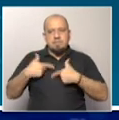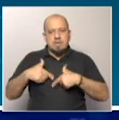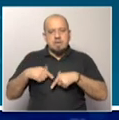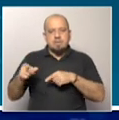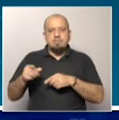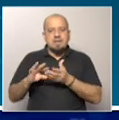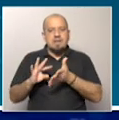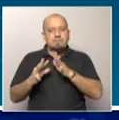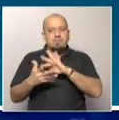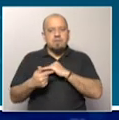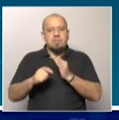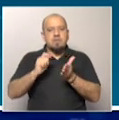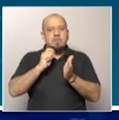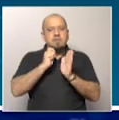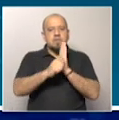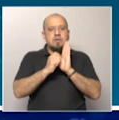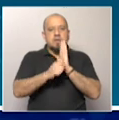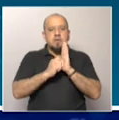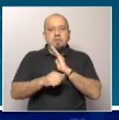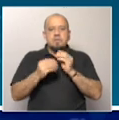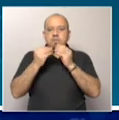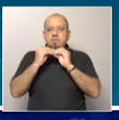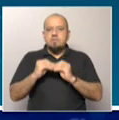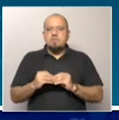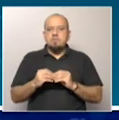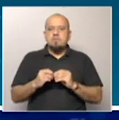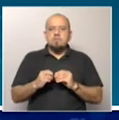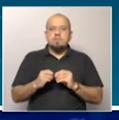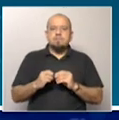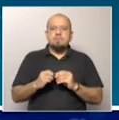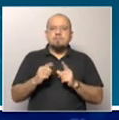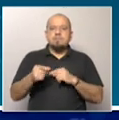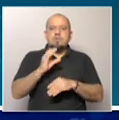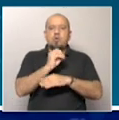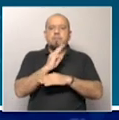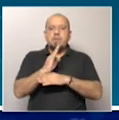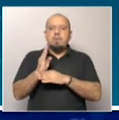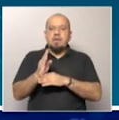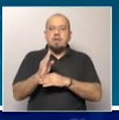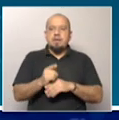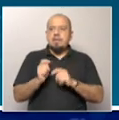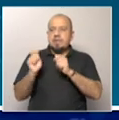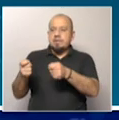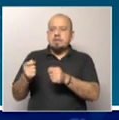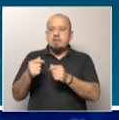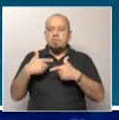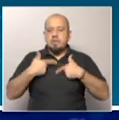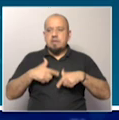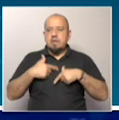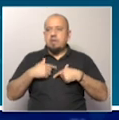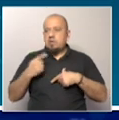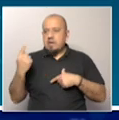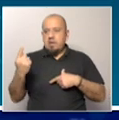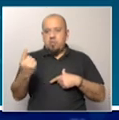La forma en cómo se redacta el presupuesto, yo ya la expliqué, el OPP le envía las pautas a los ministerios y los ministerios